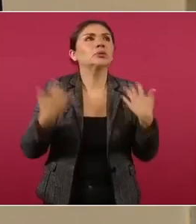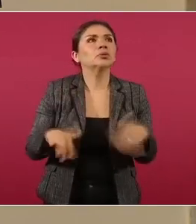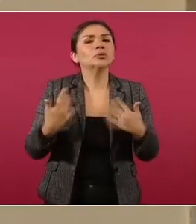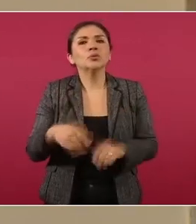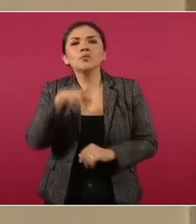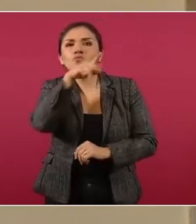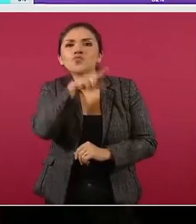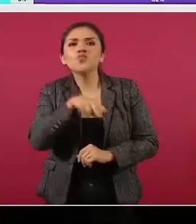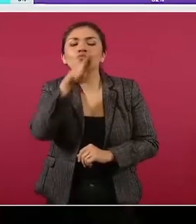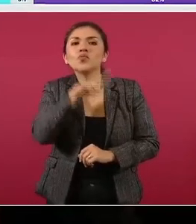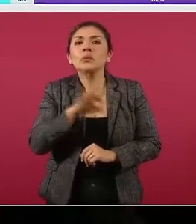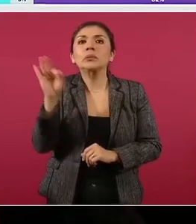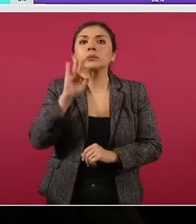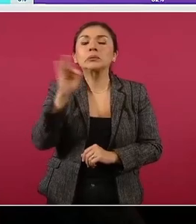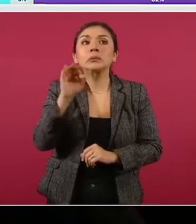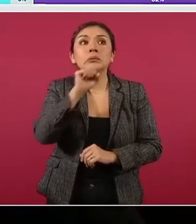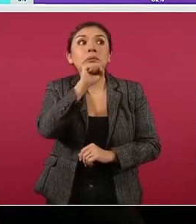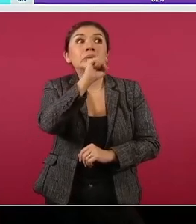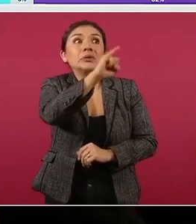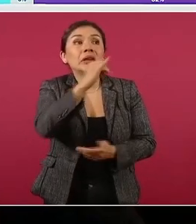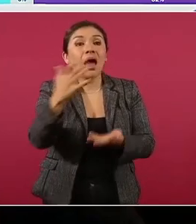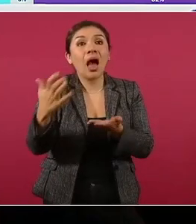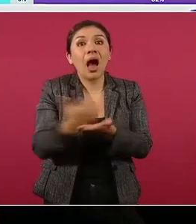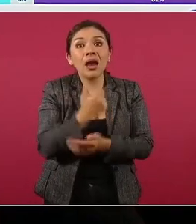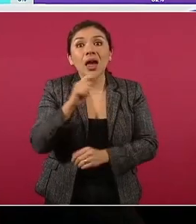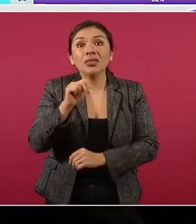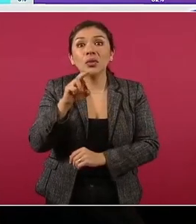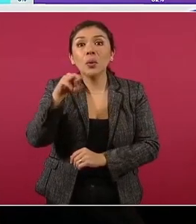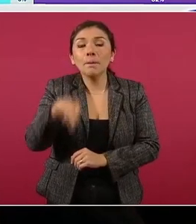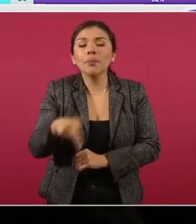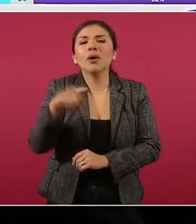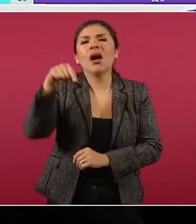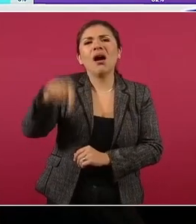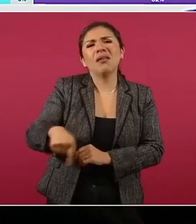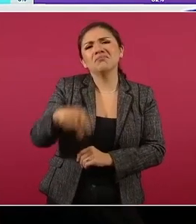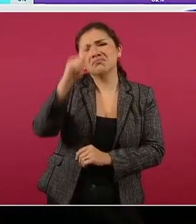de que se generara una crisis